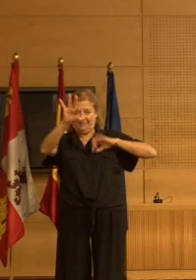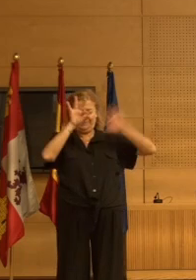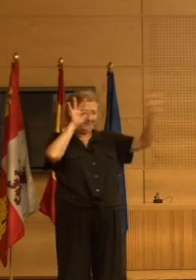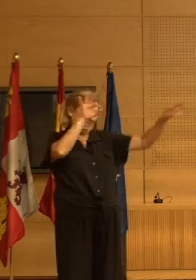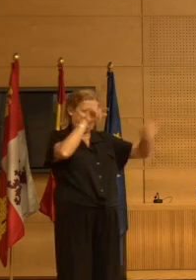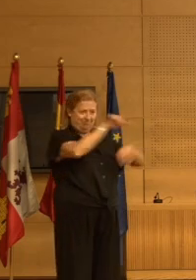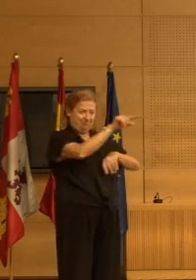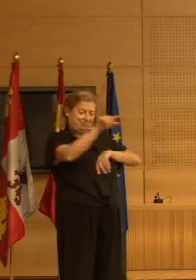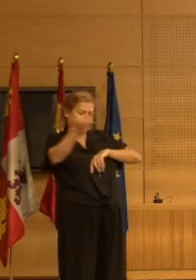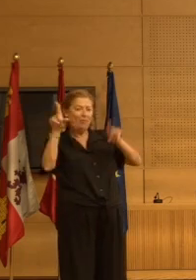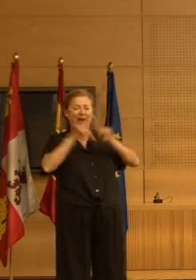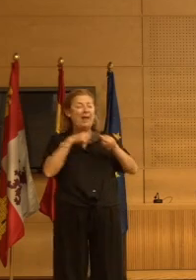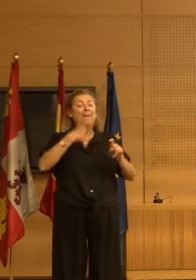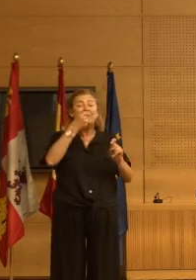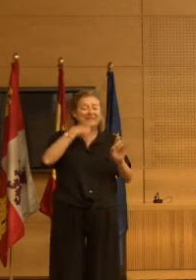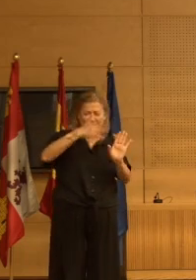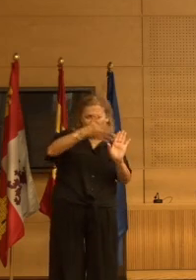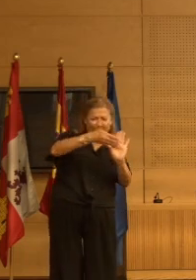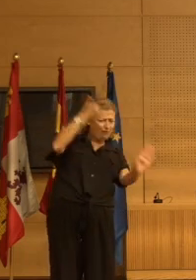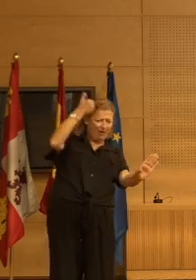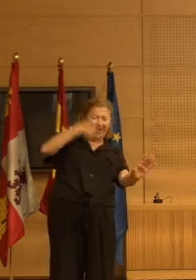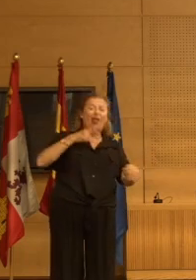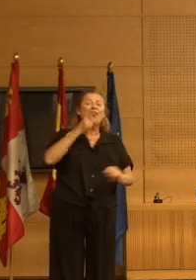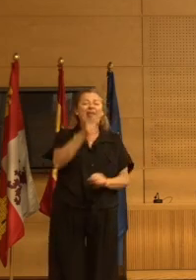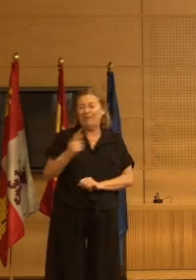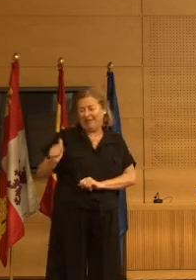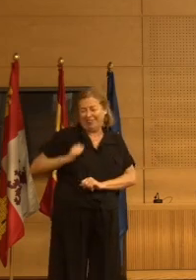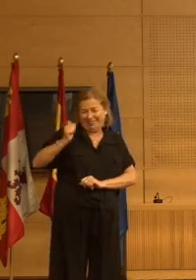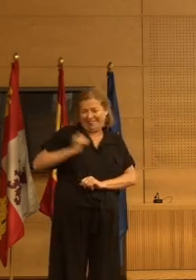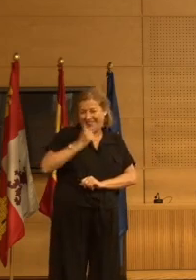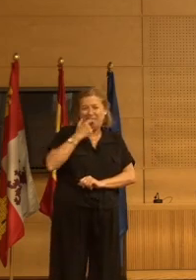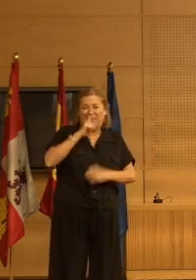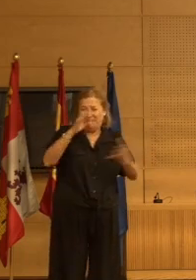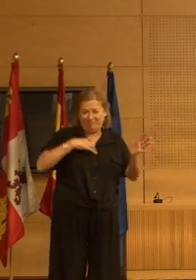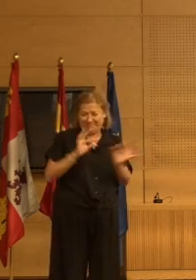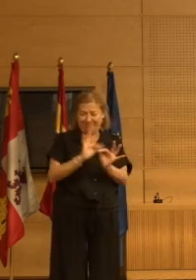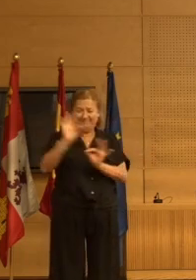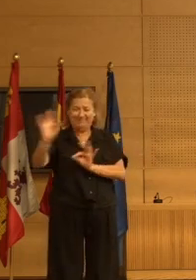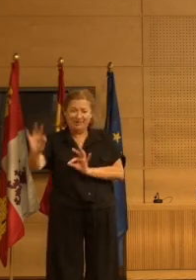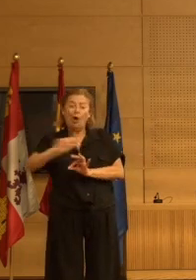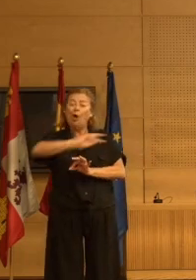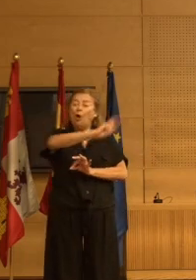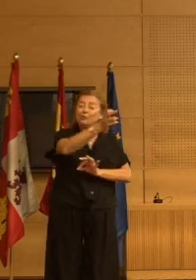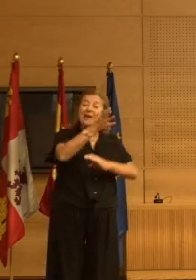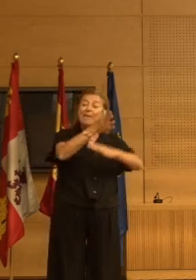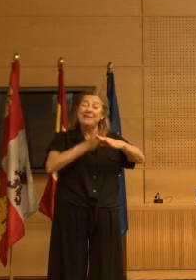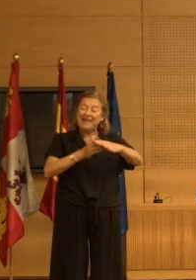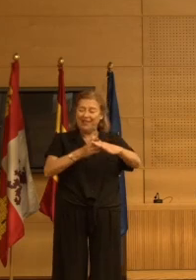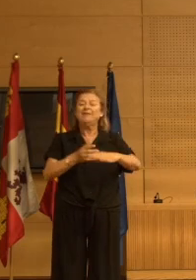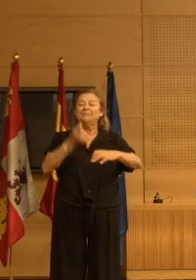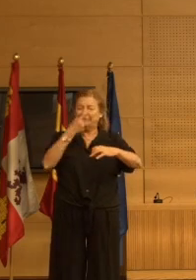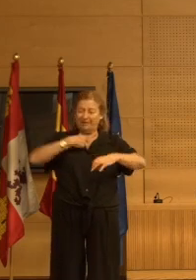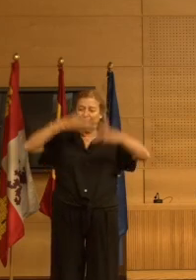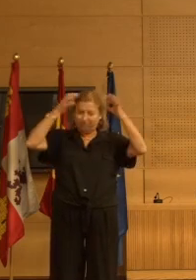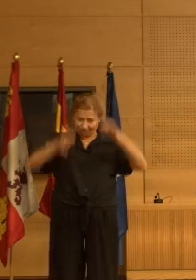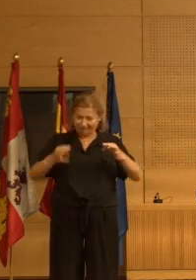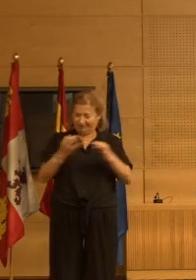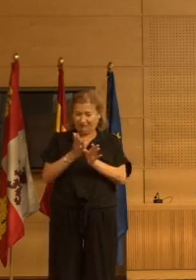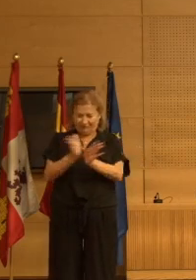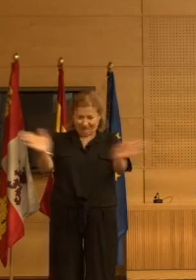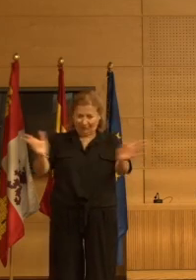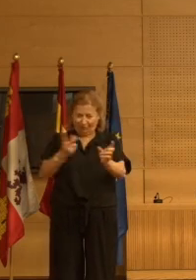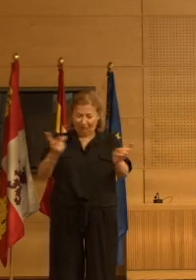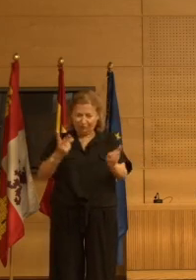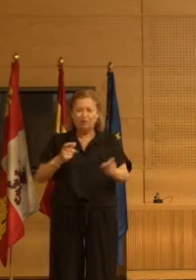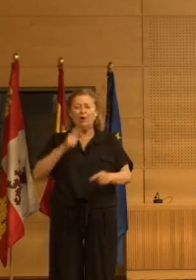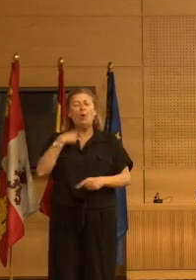el neuroléptico que están tomando y se les pasa a dar un placebo. Y a la otra mitad, también por azar, siguen tomando el neuroléptico y les siguen